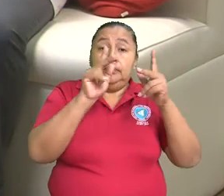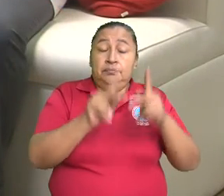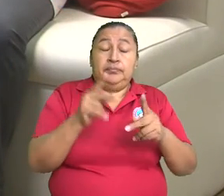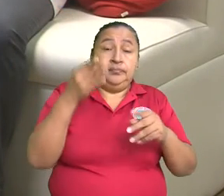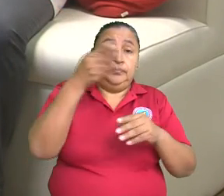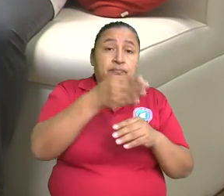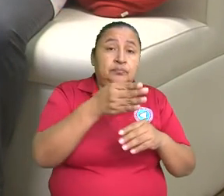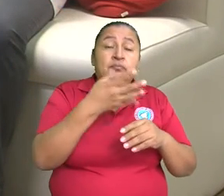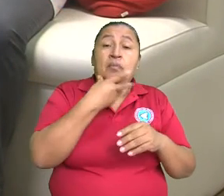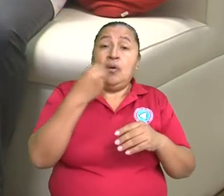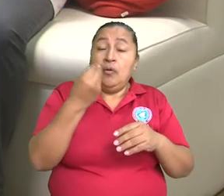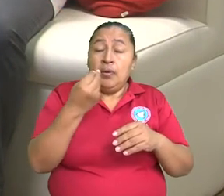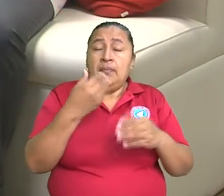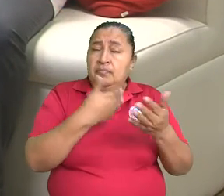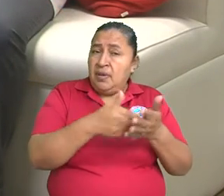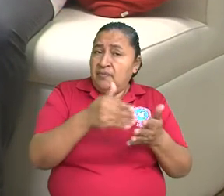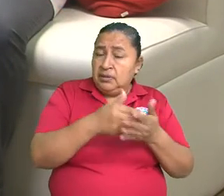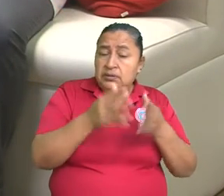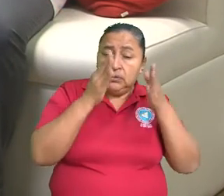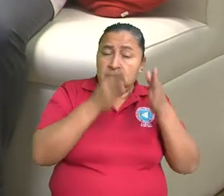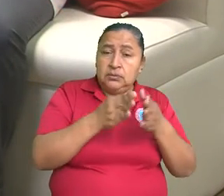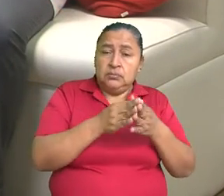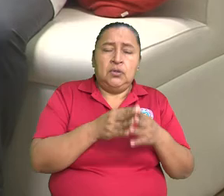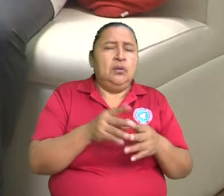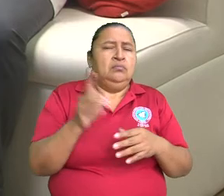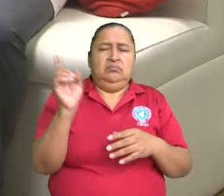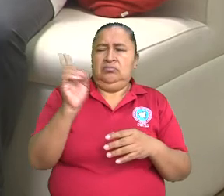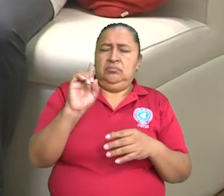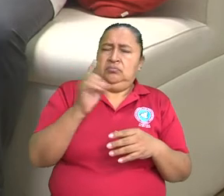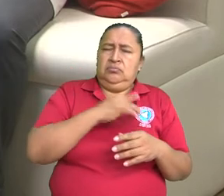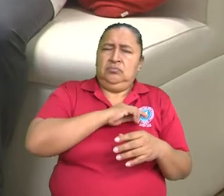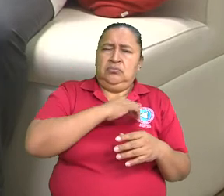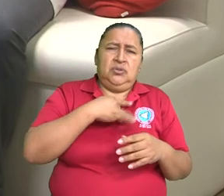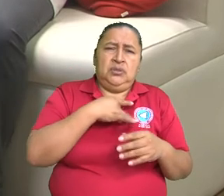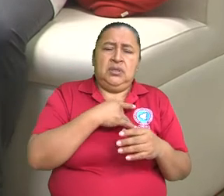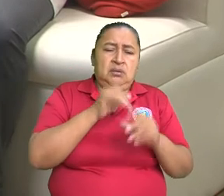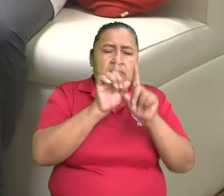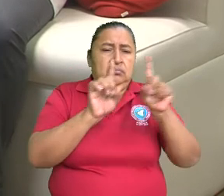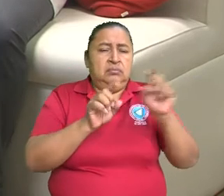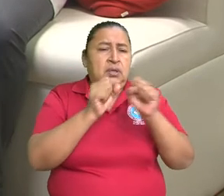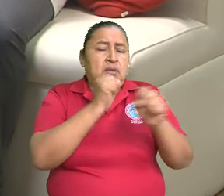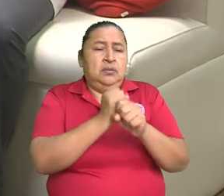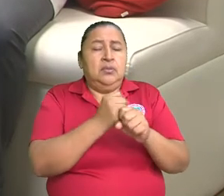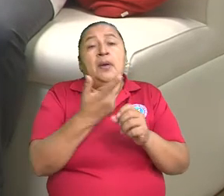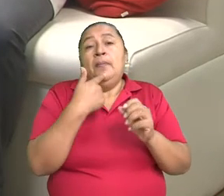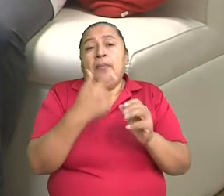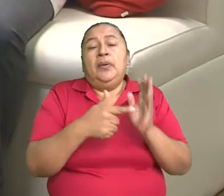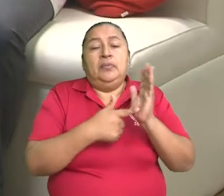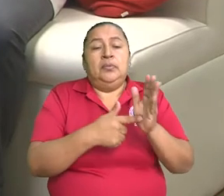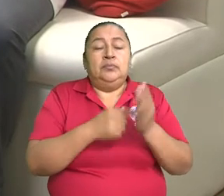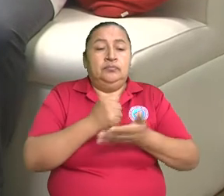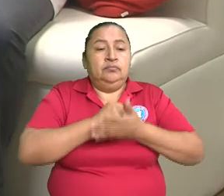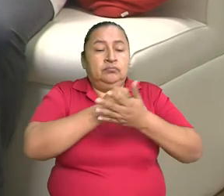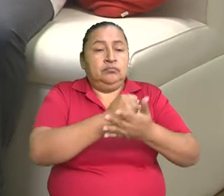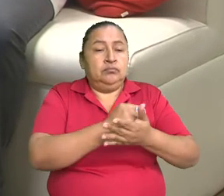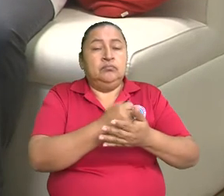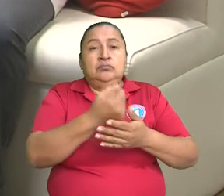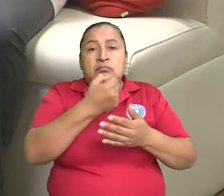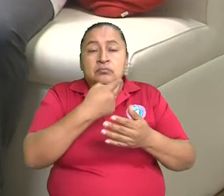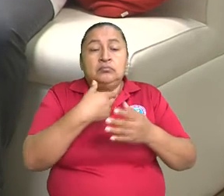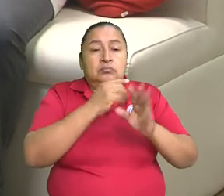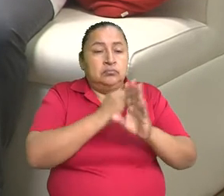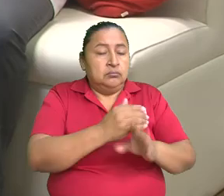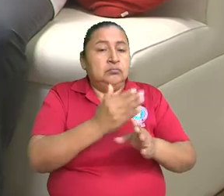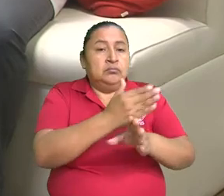es más fácil de tratarla. No necesariamente. que verla? No necesariamente. Ya, si el tratamiento sea precoz y se acompaña de fisioterapia temprana,